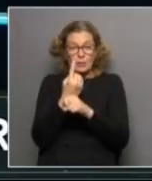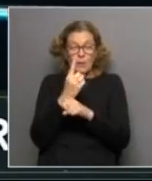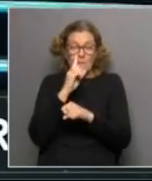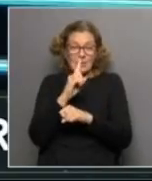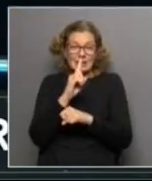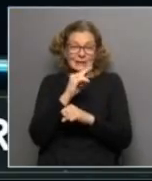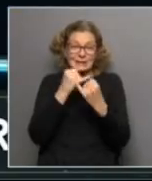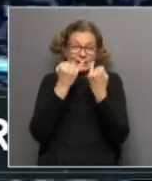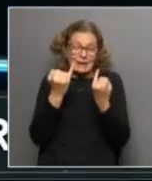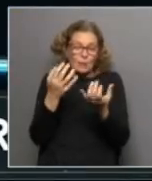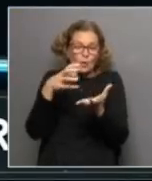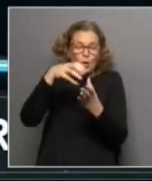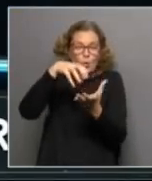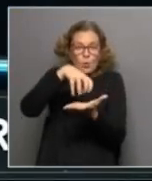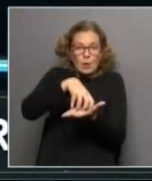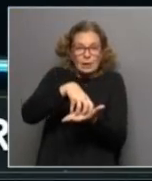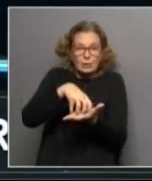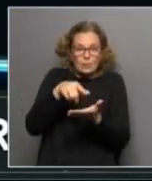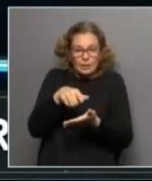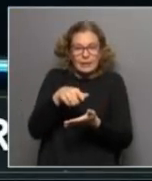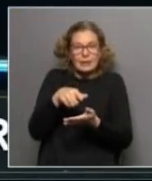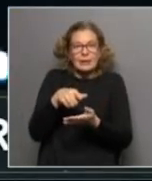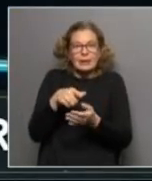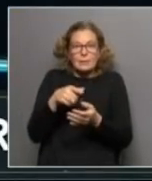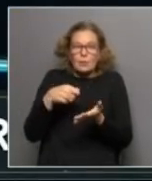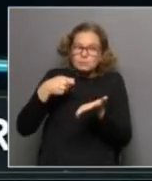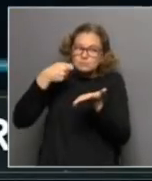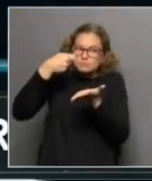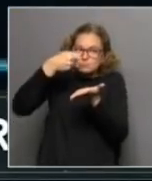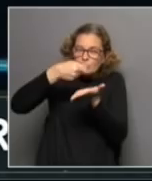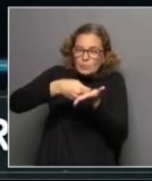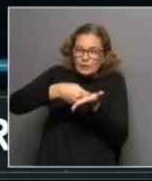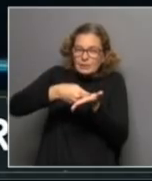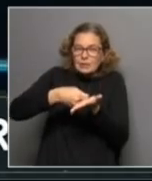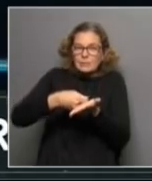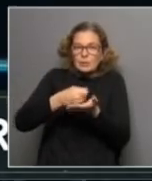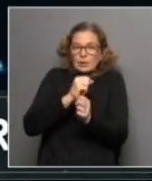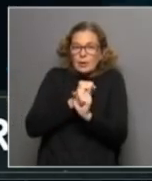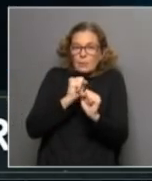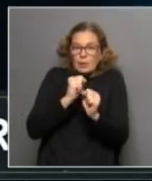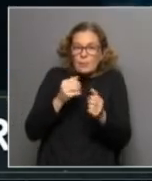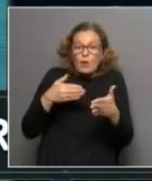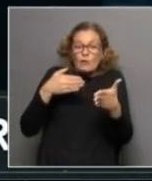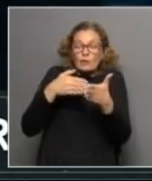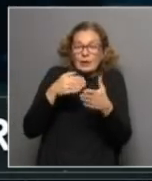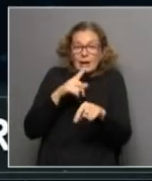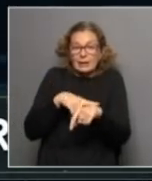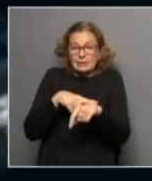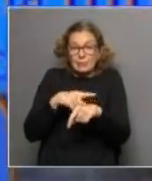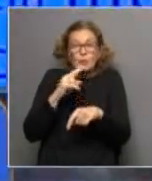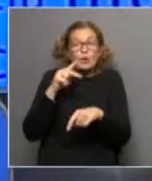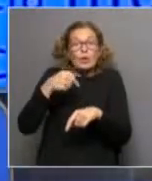espacios en donde tenemos que invertir para que podamos frenar a tiempo las